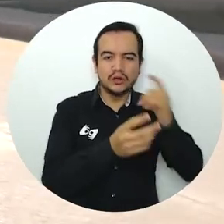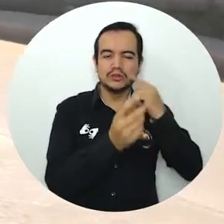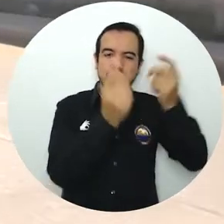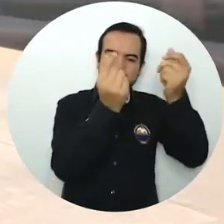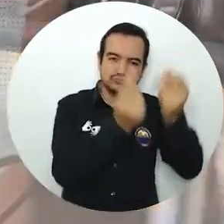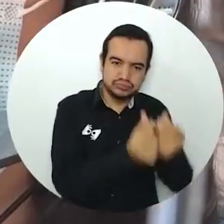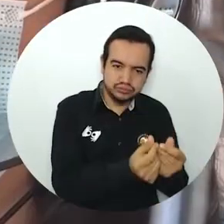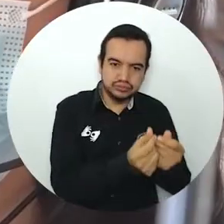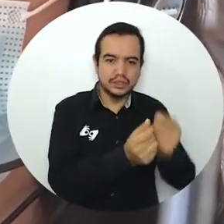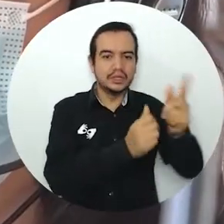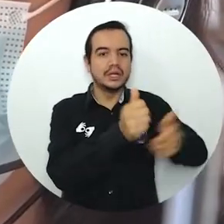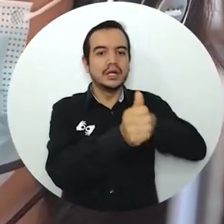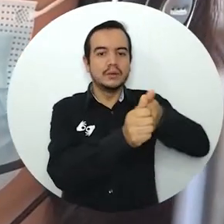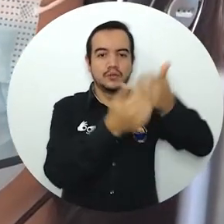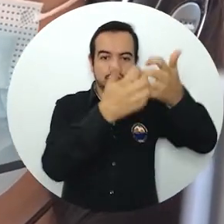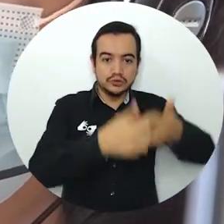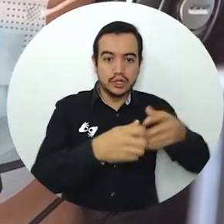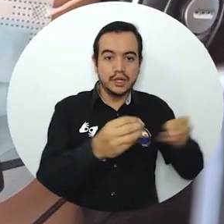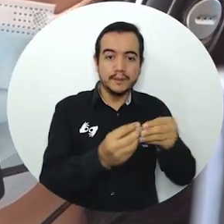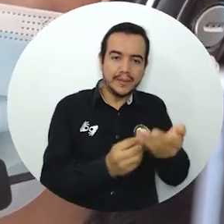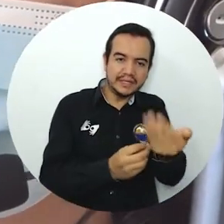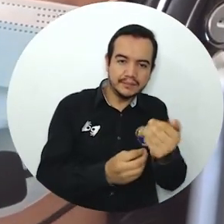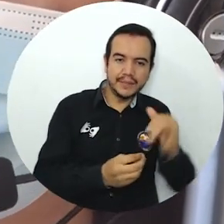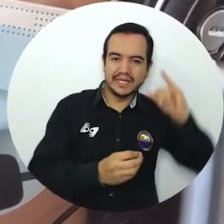psicológica de la institución.